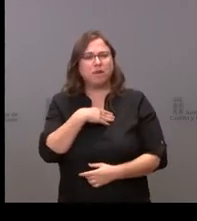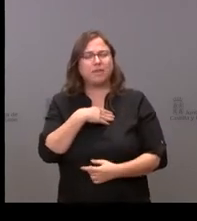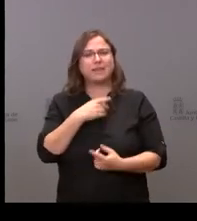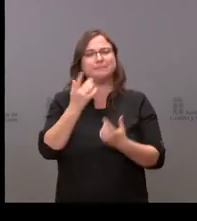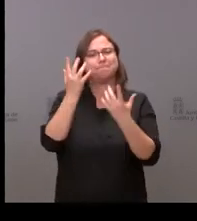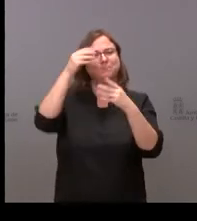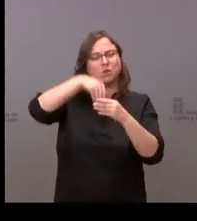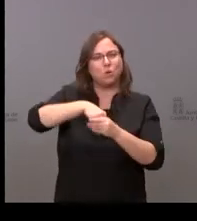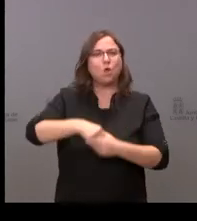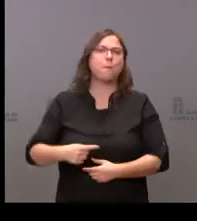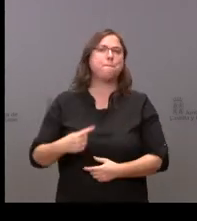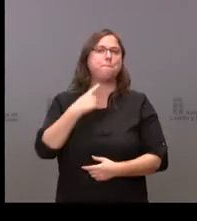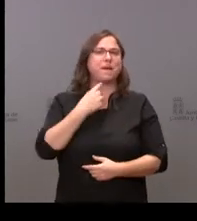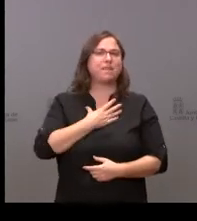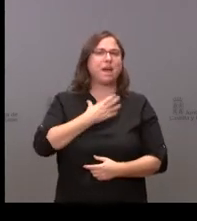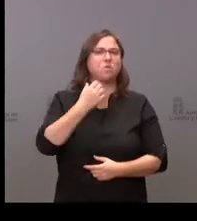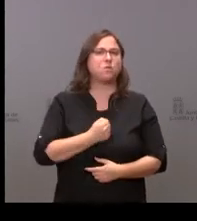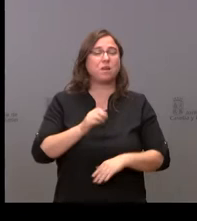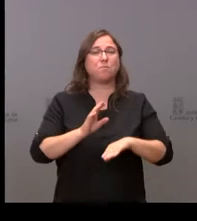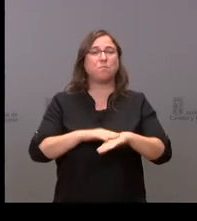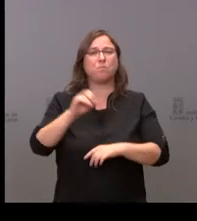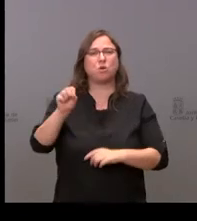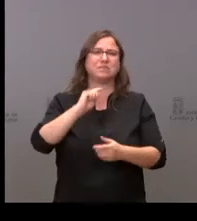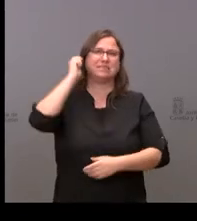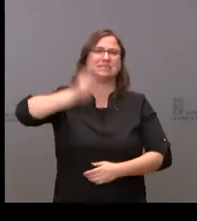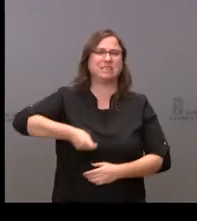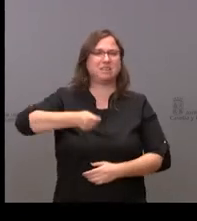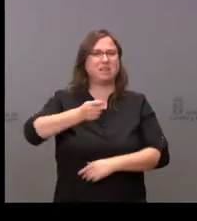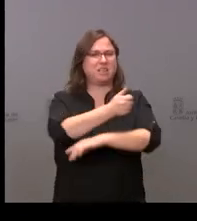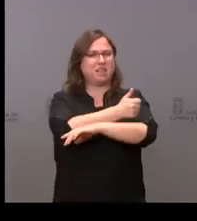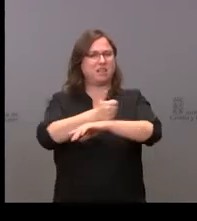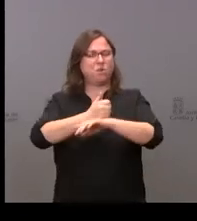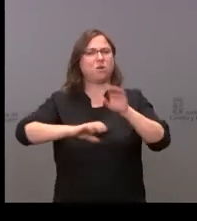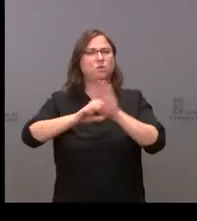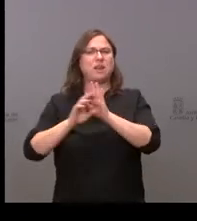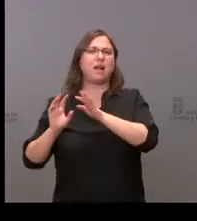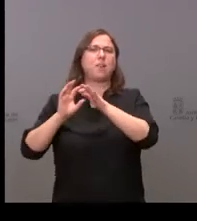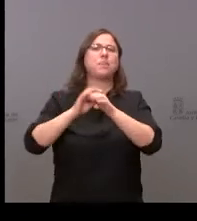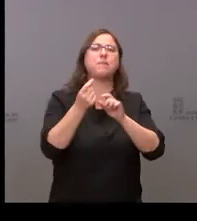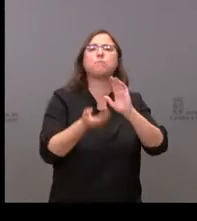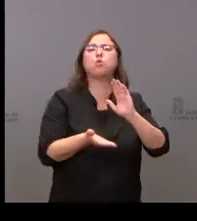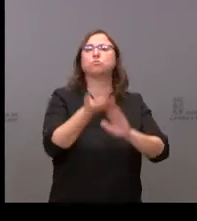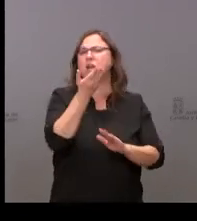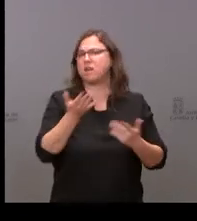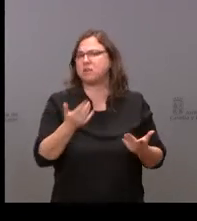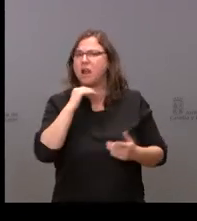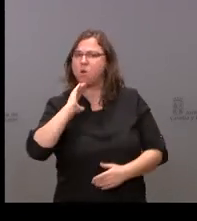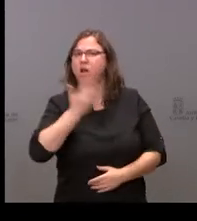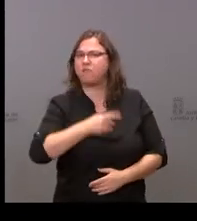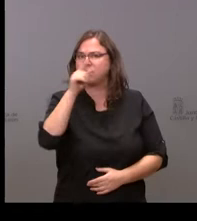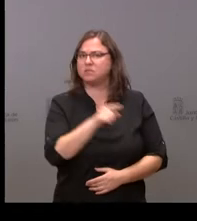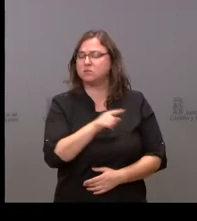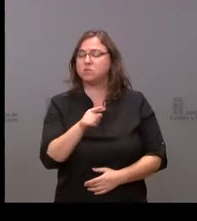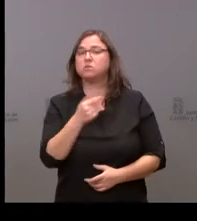ayuntamientos con la sentencia del Tribunal Constitucional sobre las plusvalías. Y, en todo caso, un poco qué opinión